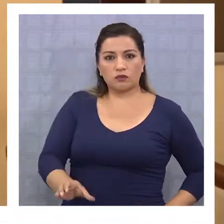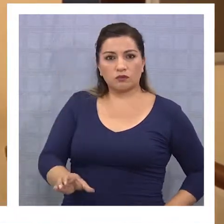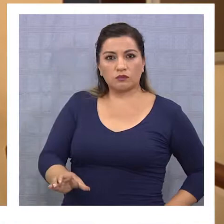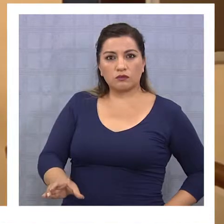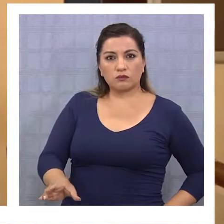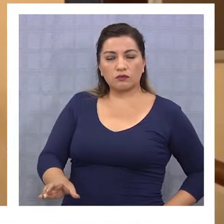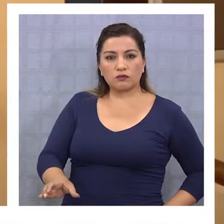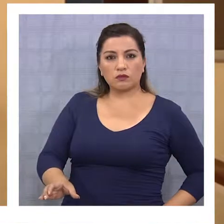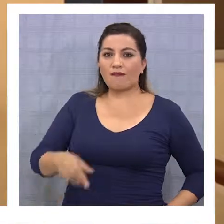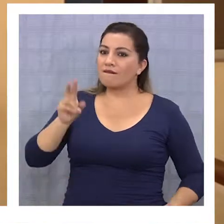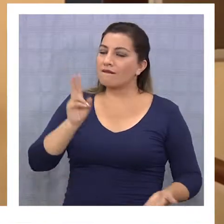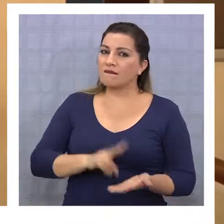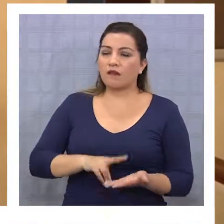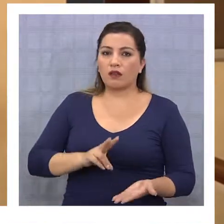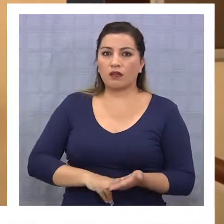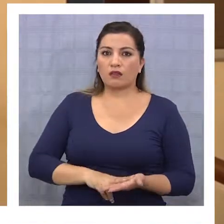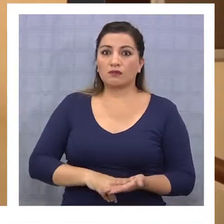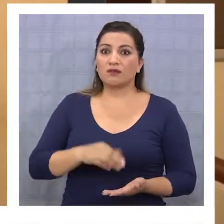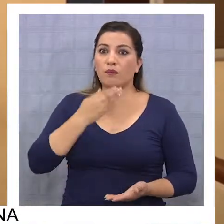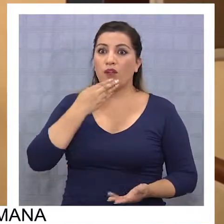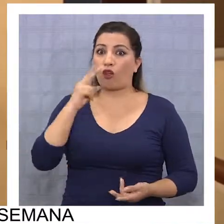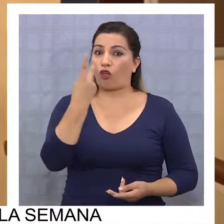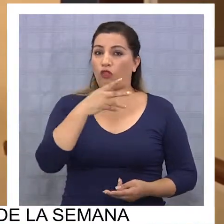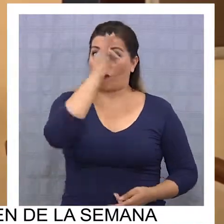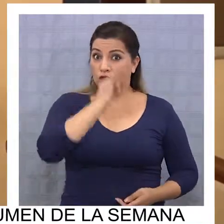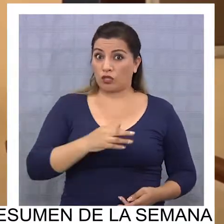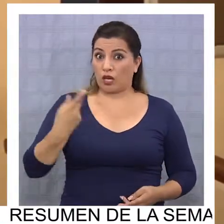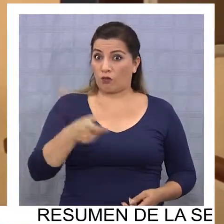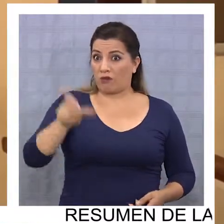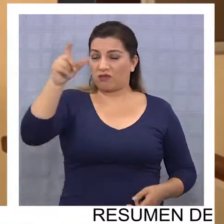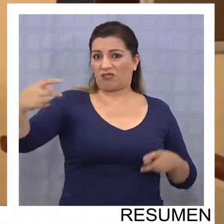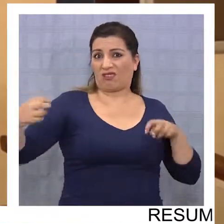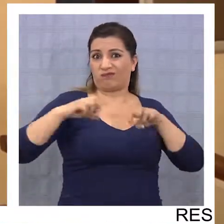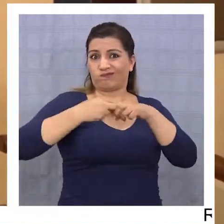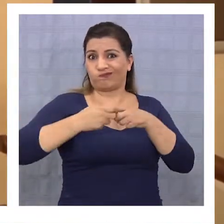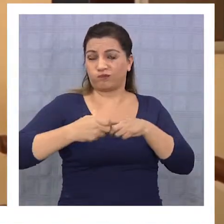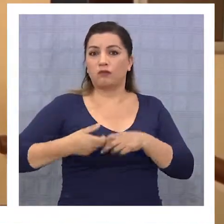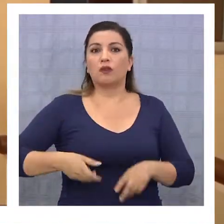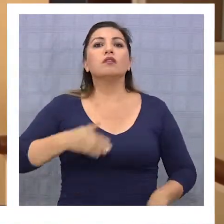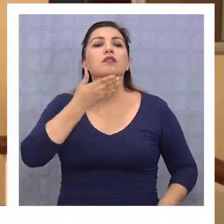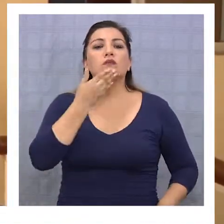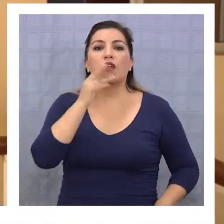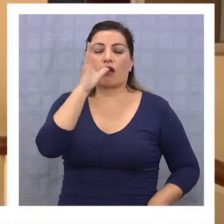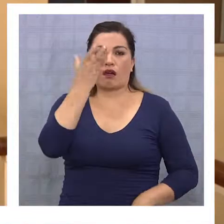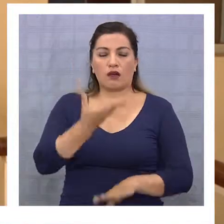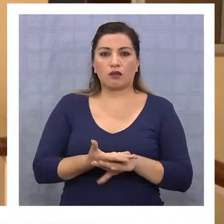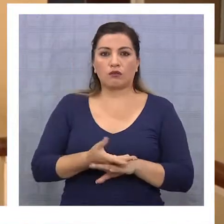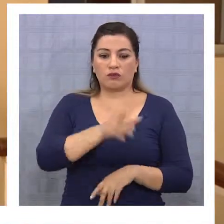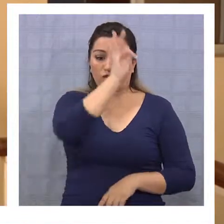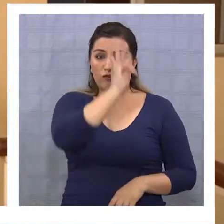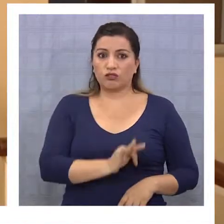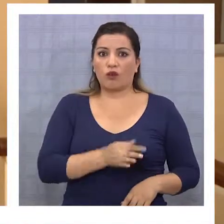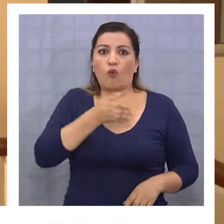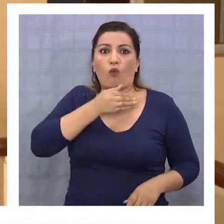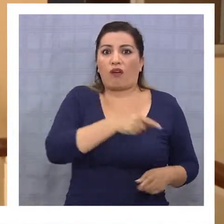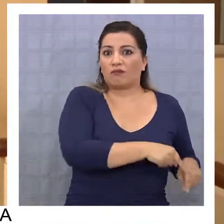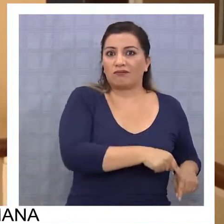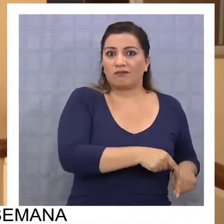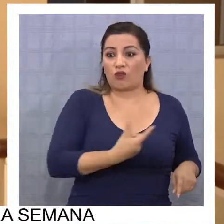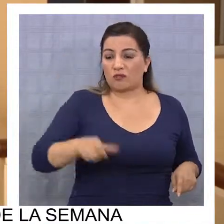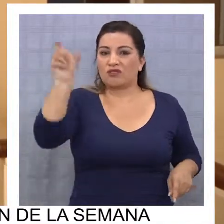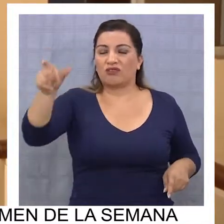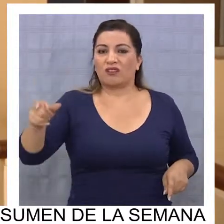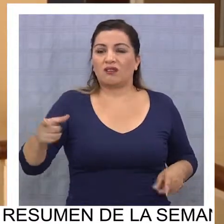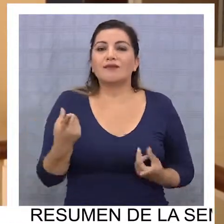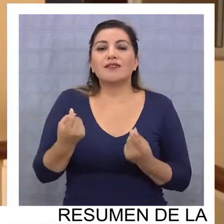realmente, también tuvo un maltrato con los funcionarios. Claro, había un puesto que no estaba, pero había una persona también que tiene sus necesidades, como todo